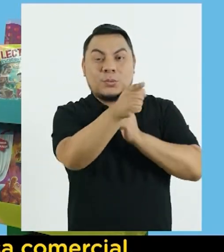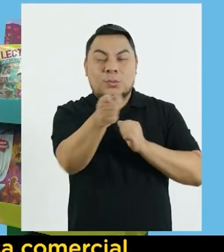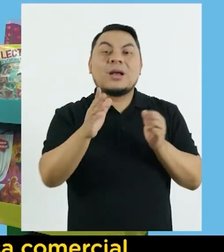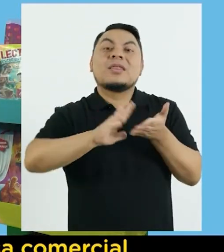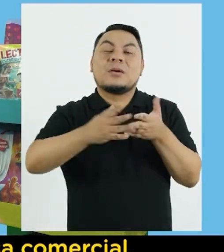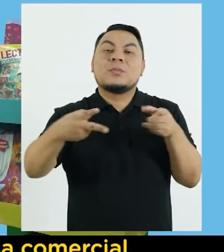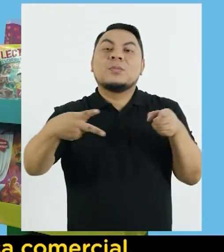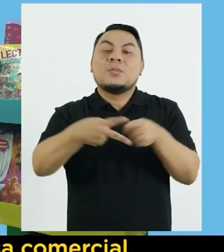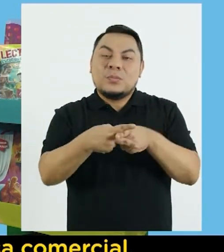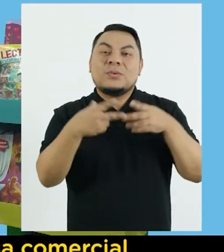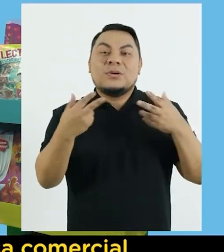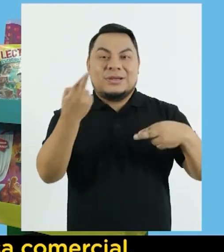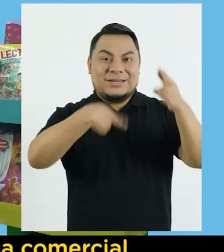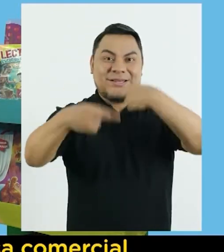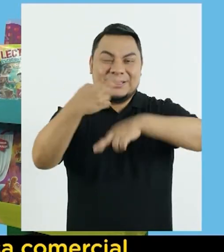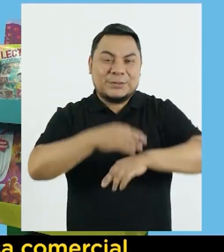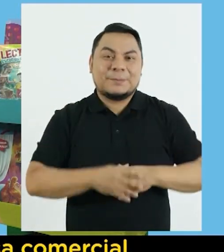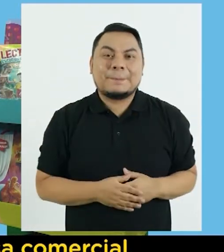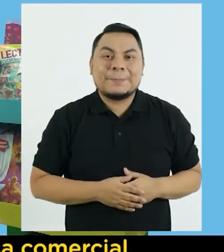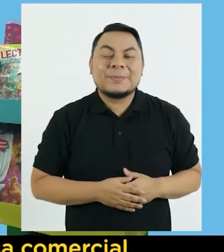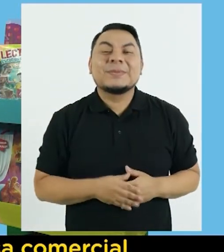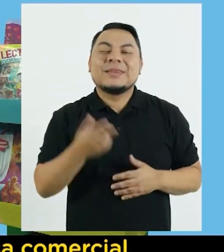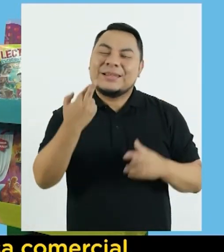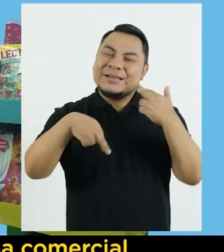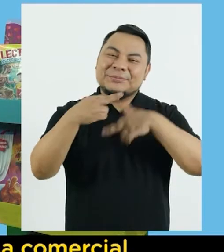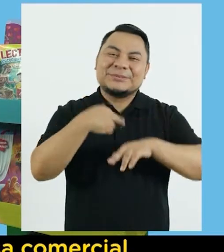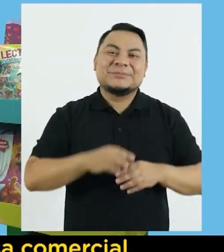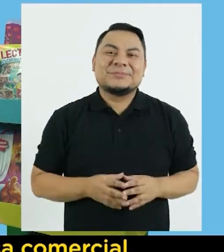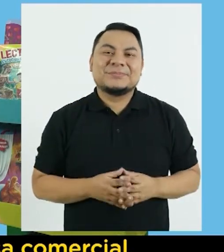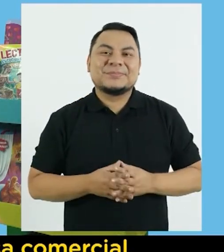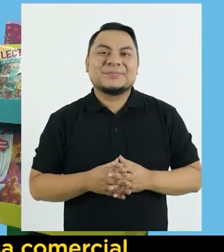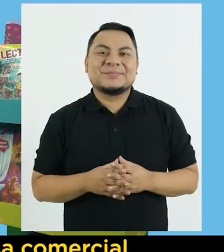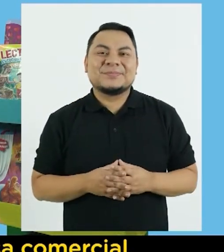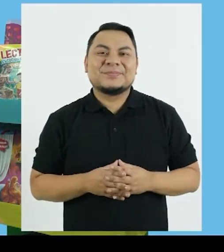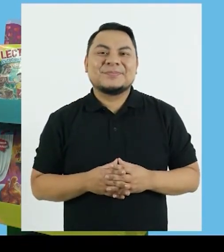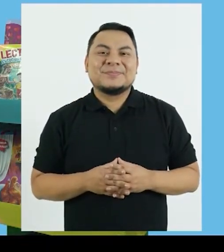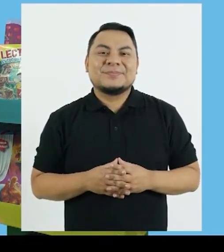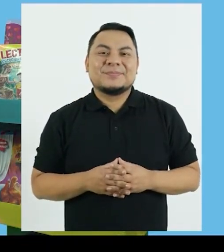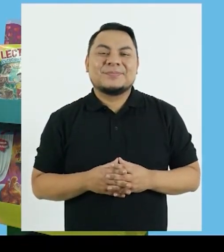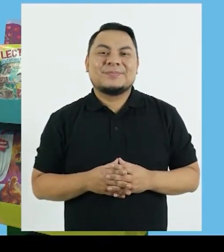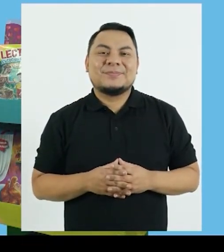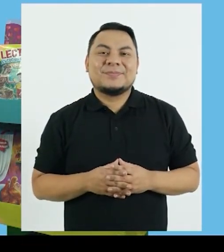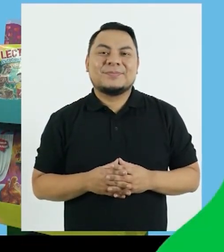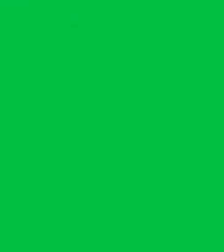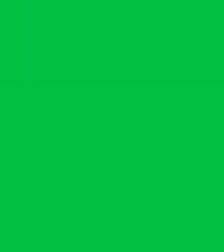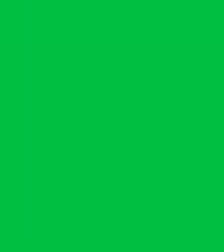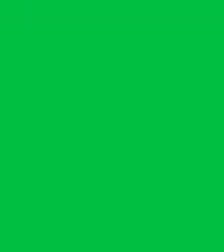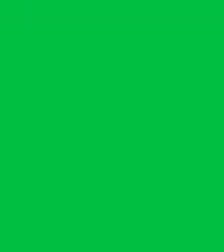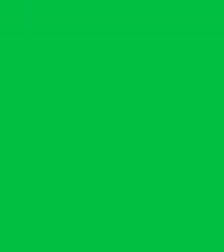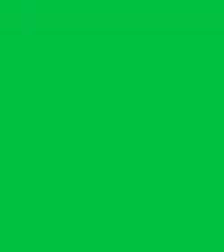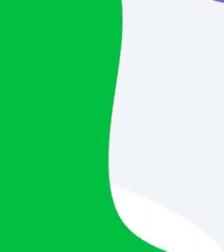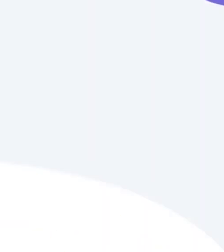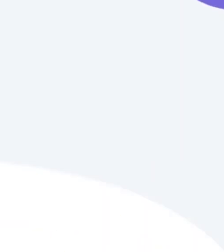Volveremos con ustedes después de la pausa comercial ¡Ya regresamos!